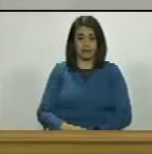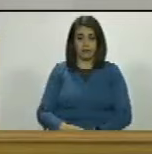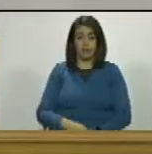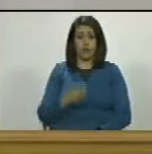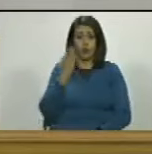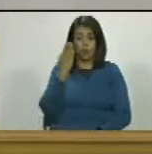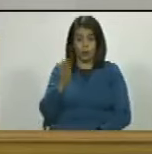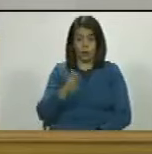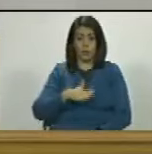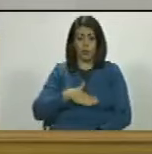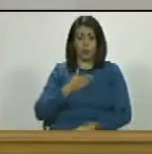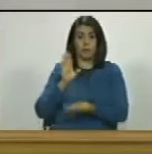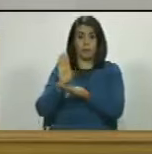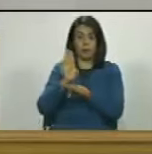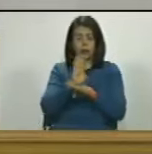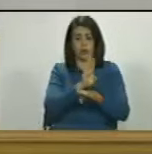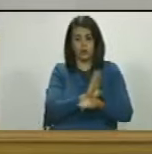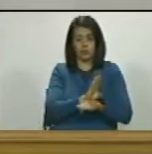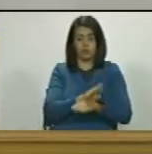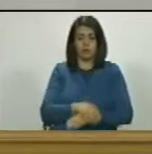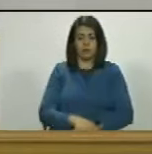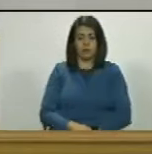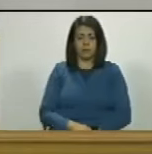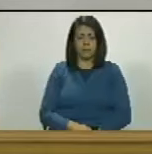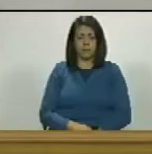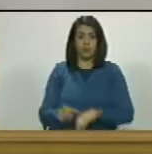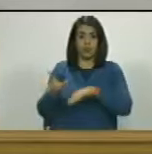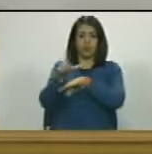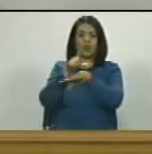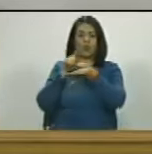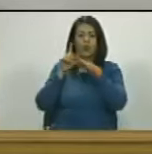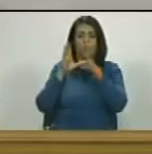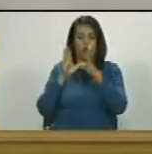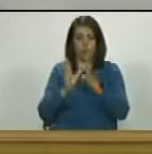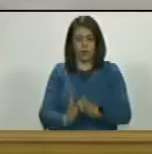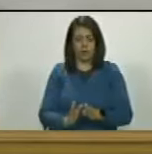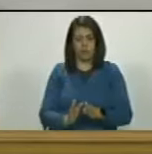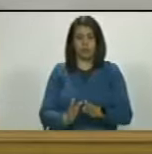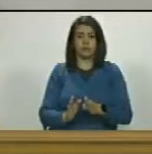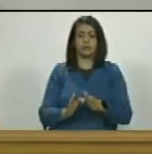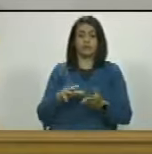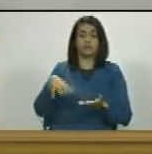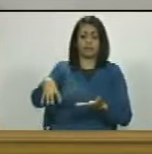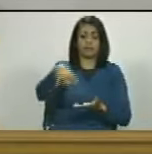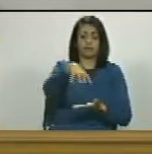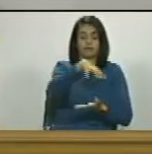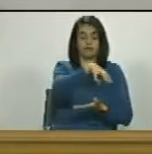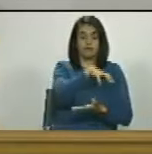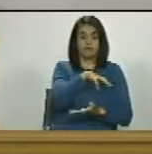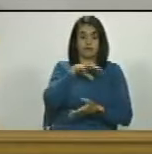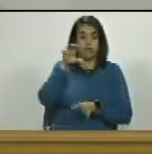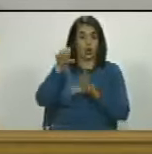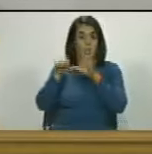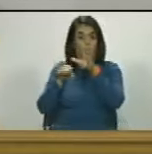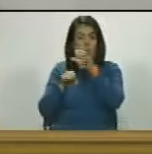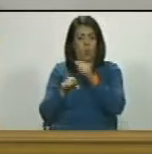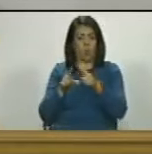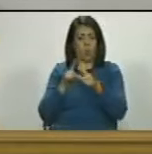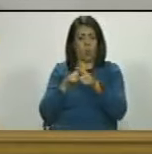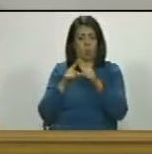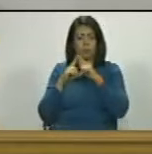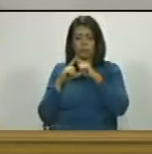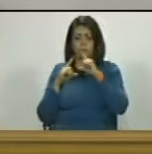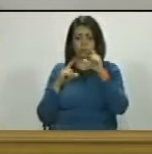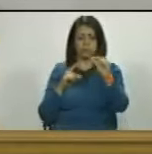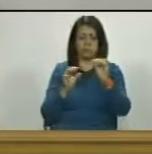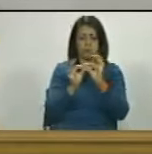ustedes podrán ser protegidos por gobiernos y por estados que adquieren su posición de forajido